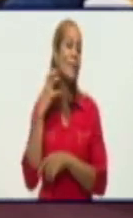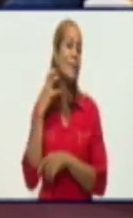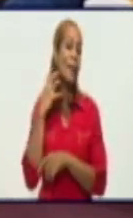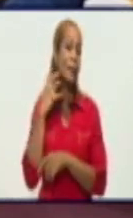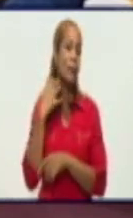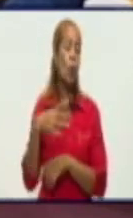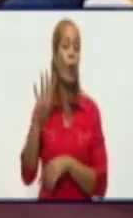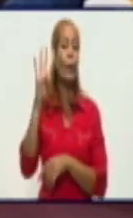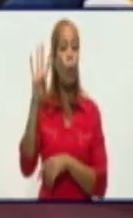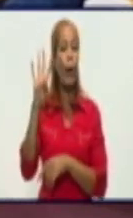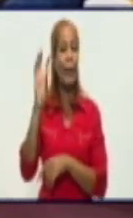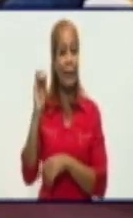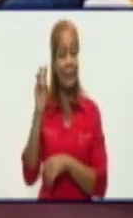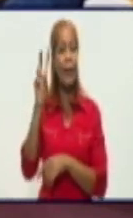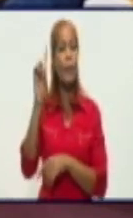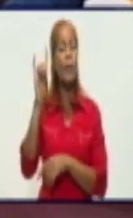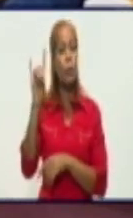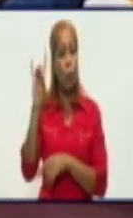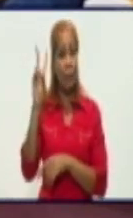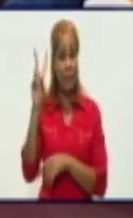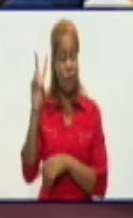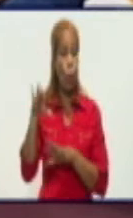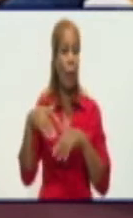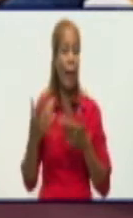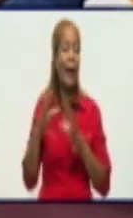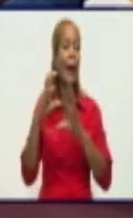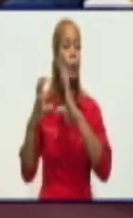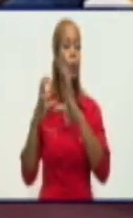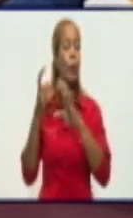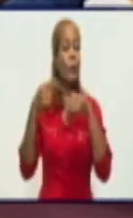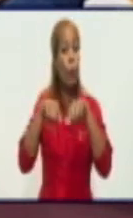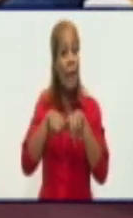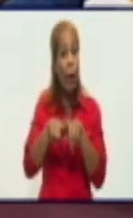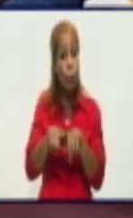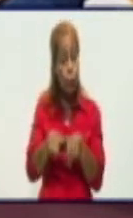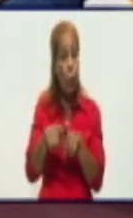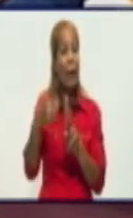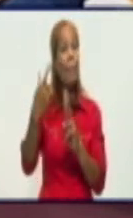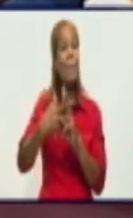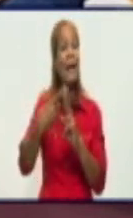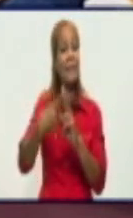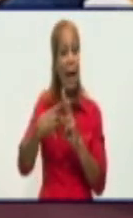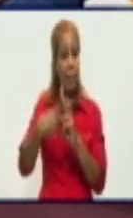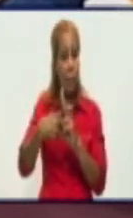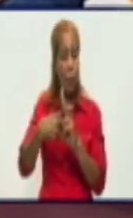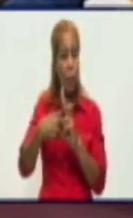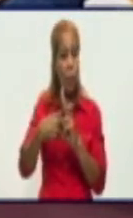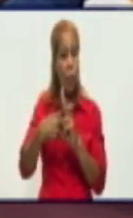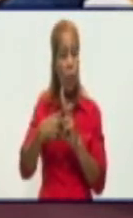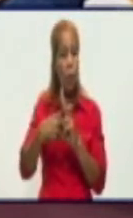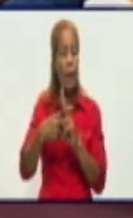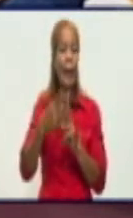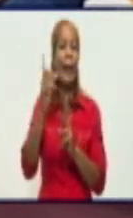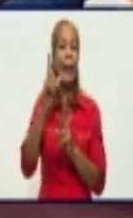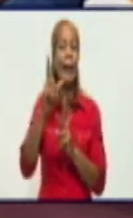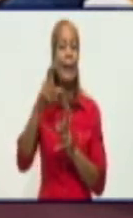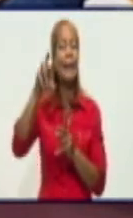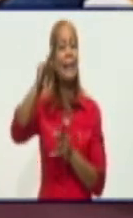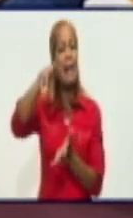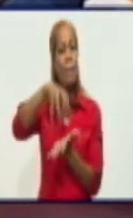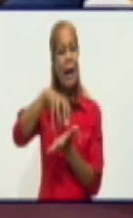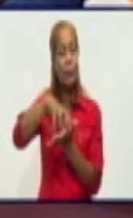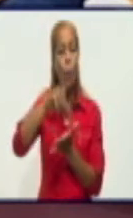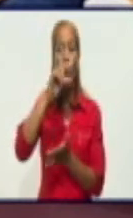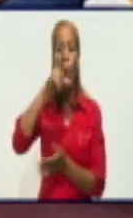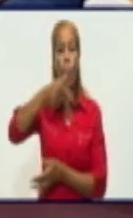4092 Cautos Cristo, la Unión en Bayamo, Diesel en Mazanillo, que son dos circuitos, Especial